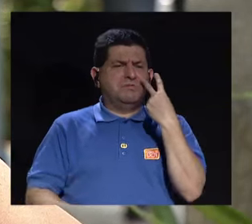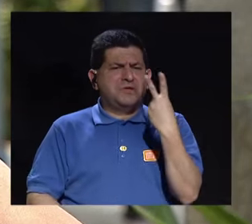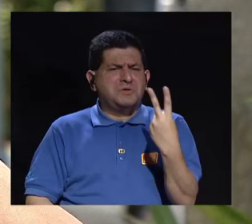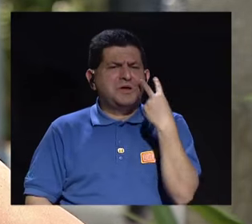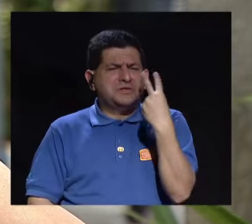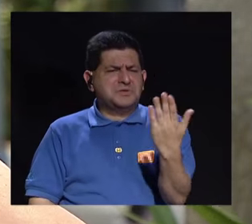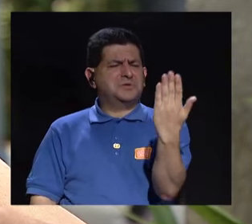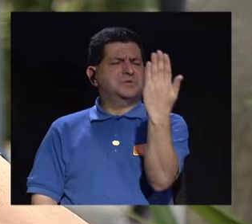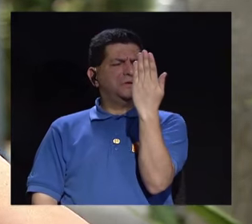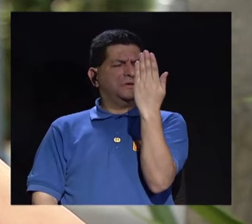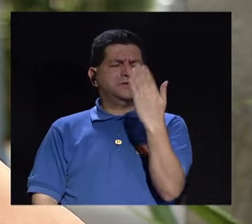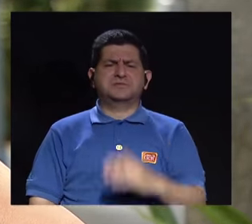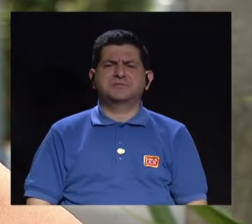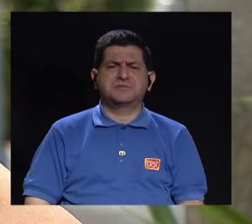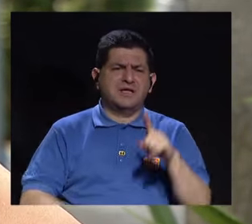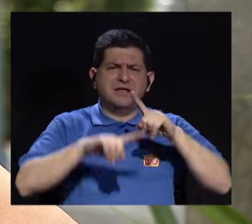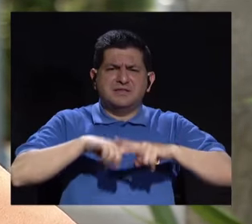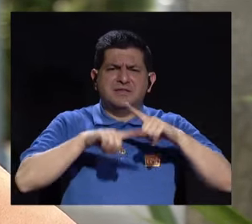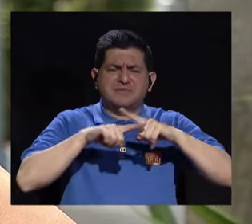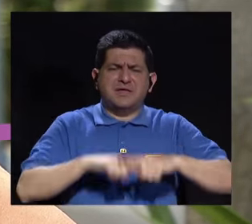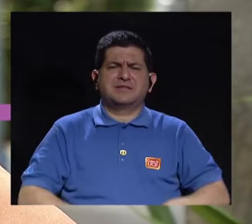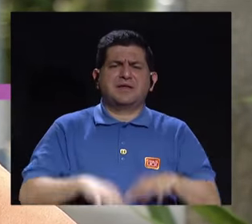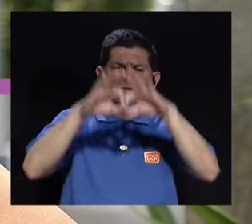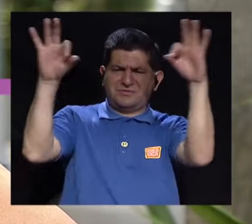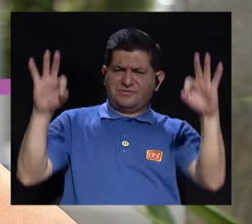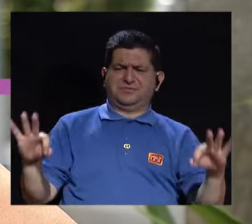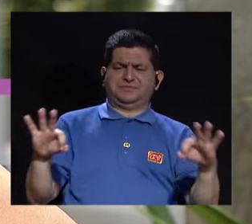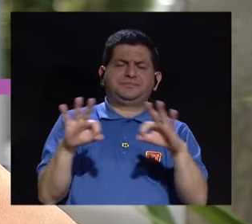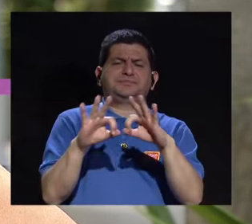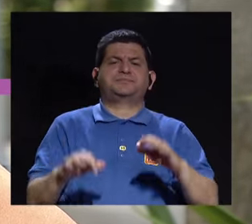mirando mucho al espejo, muy pendientes de su imagen.